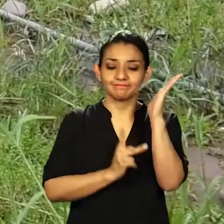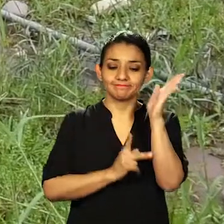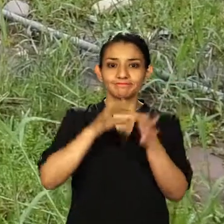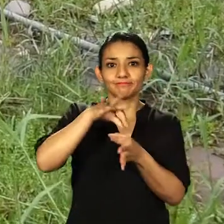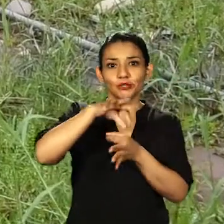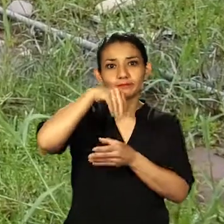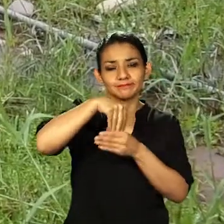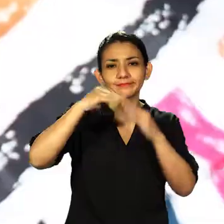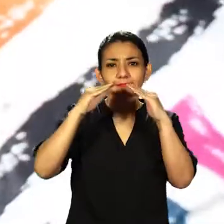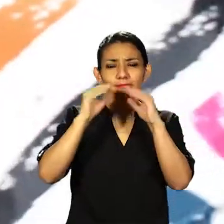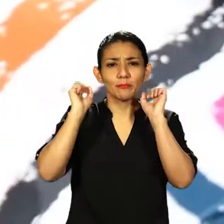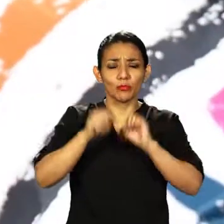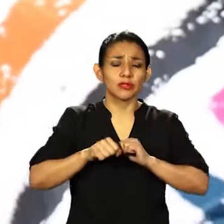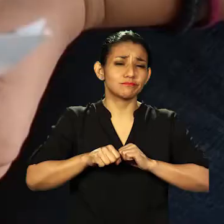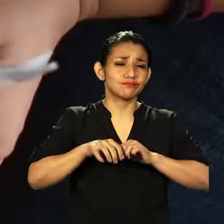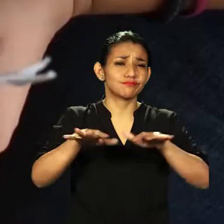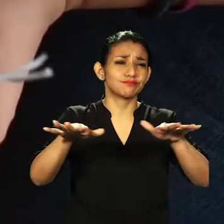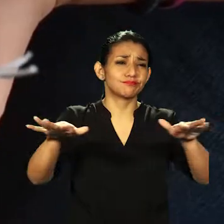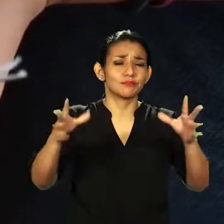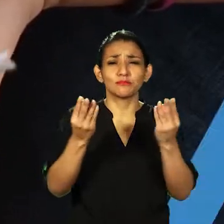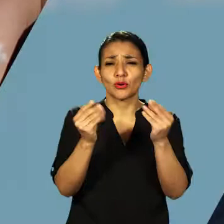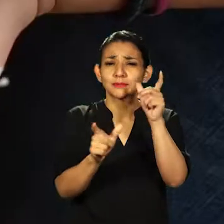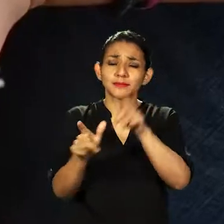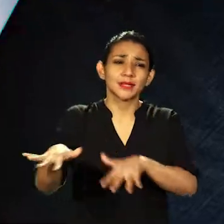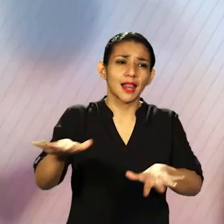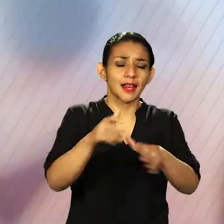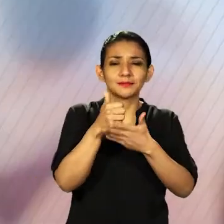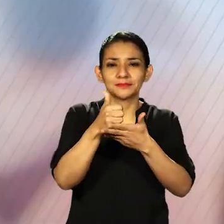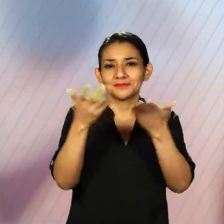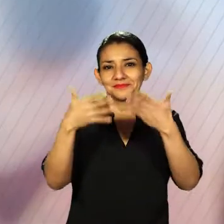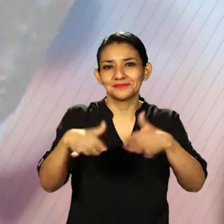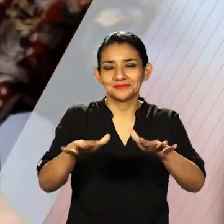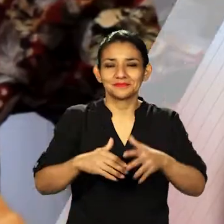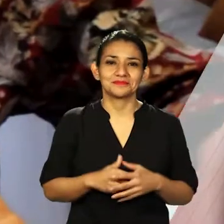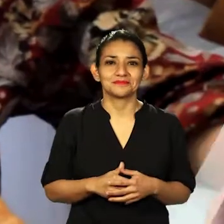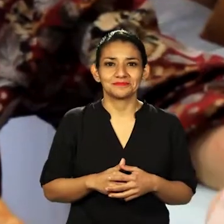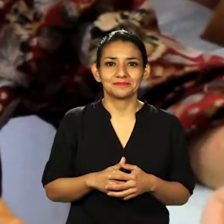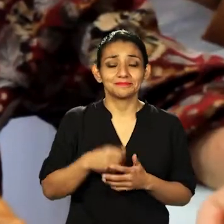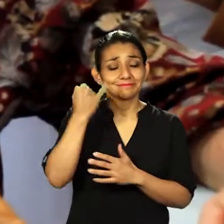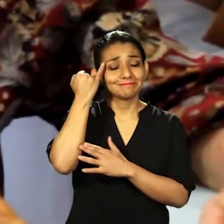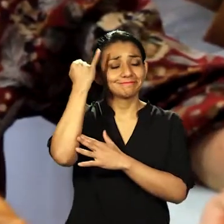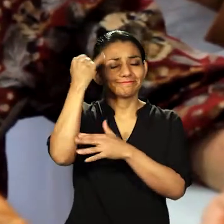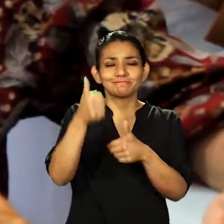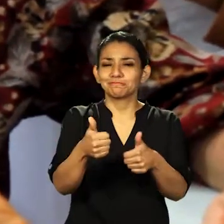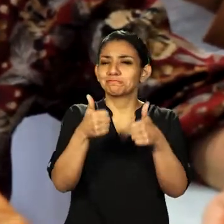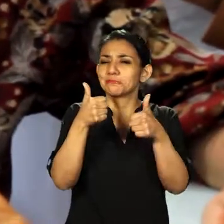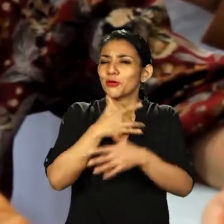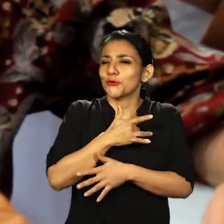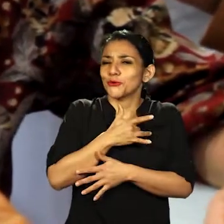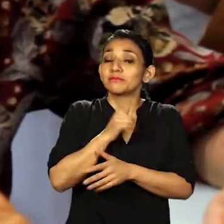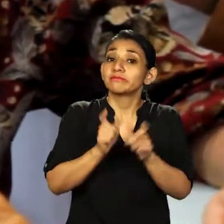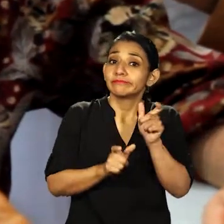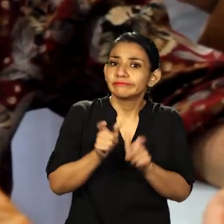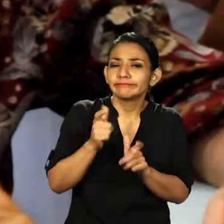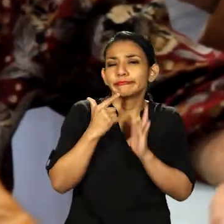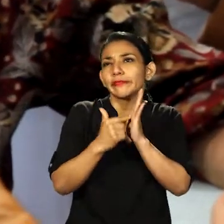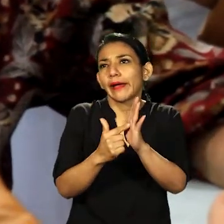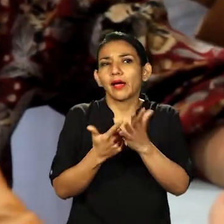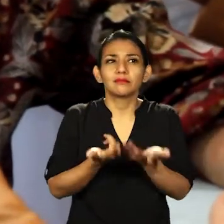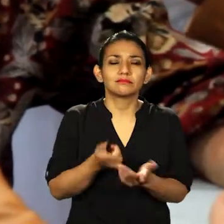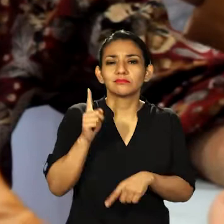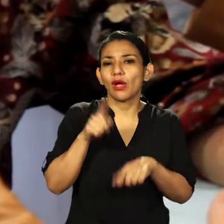Voto en Casa pudo llegar a los hogares de cientos de beneficiarios. Esa es una buena idea, una buena idea para muchas personas que